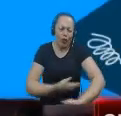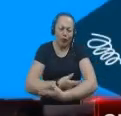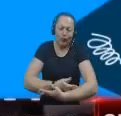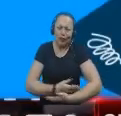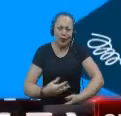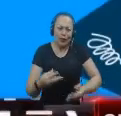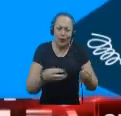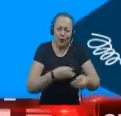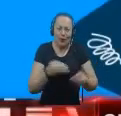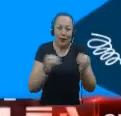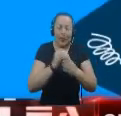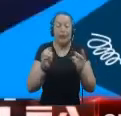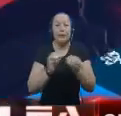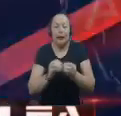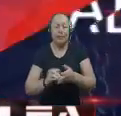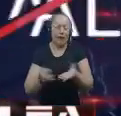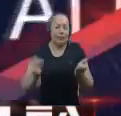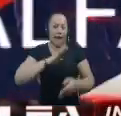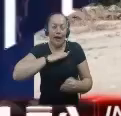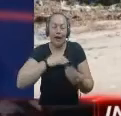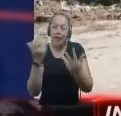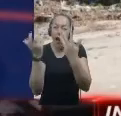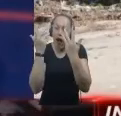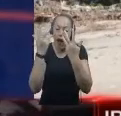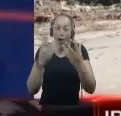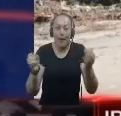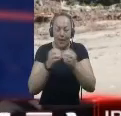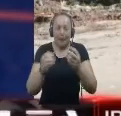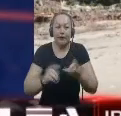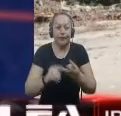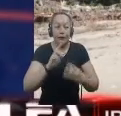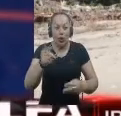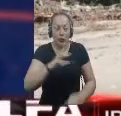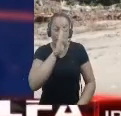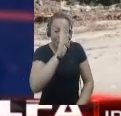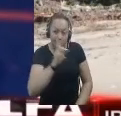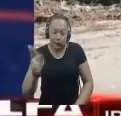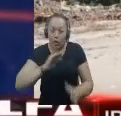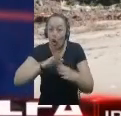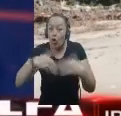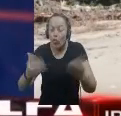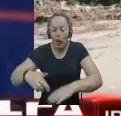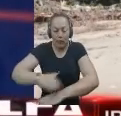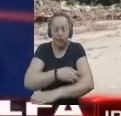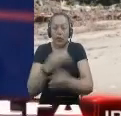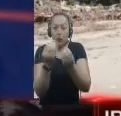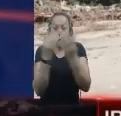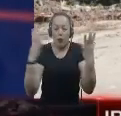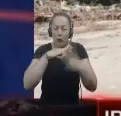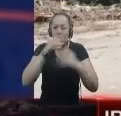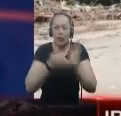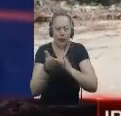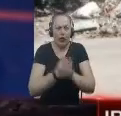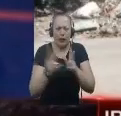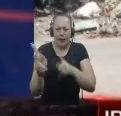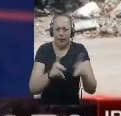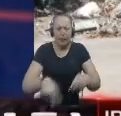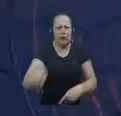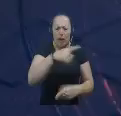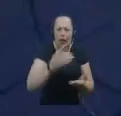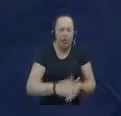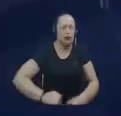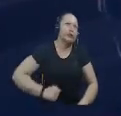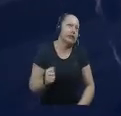alcaldes de Caldas se capacitan Y respeto al espacio público, los doradenses no aprenden